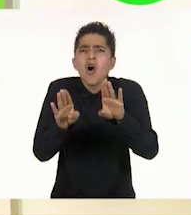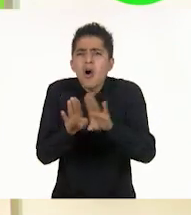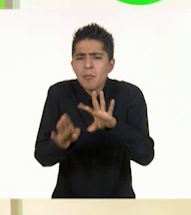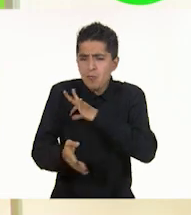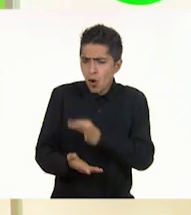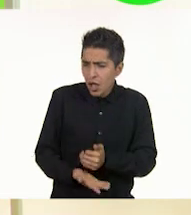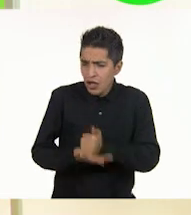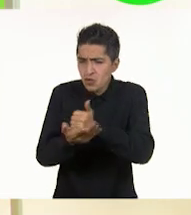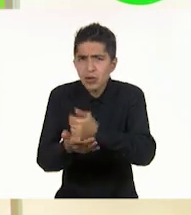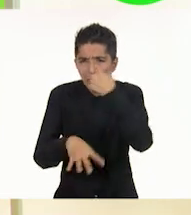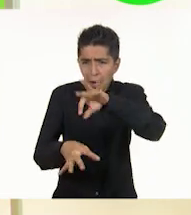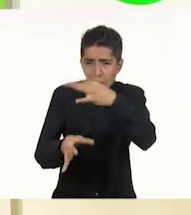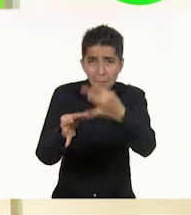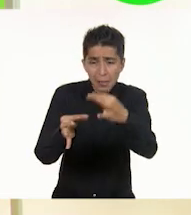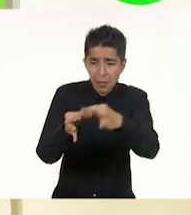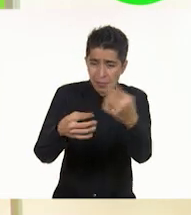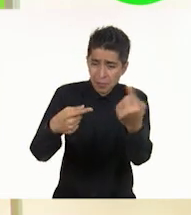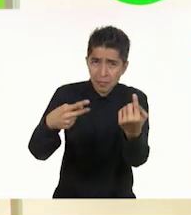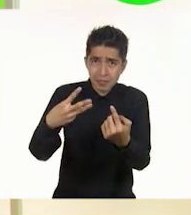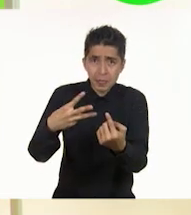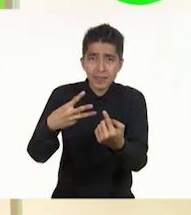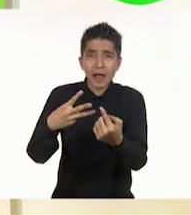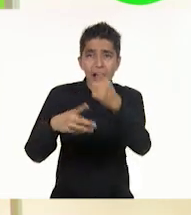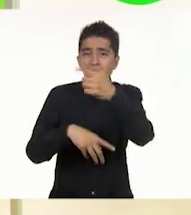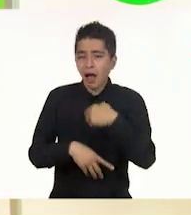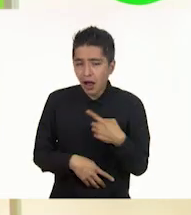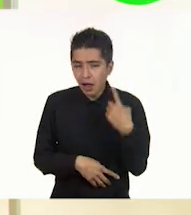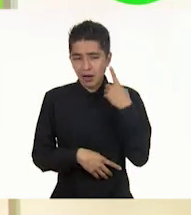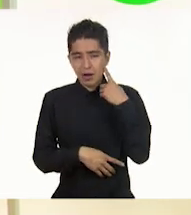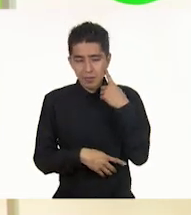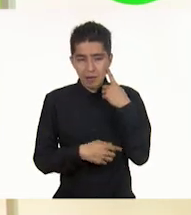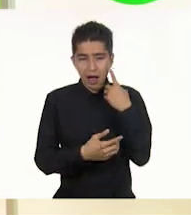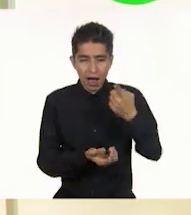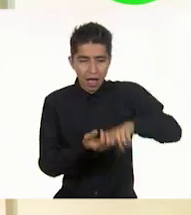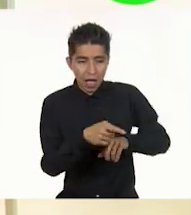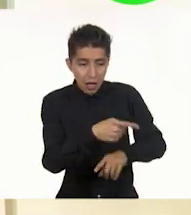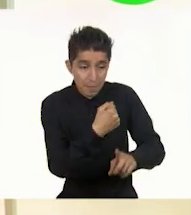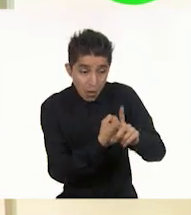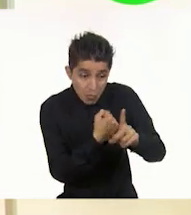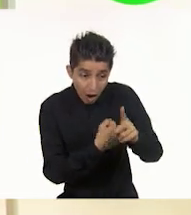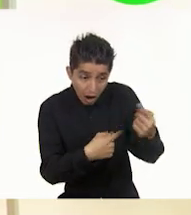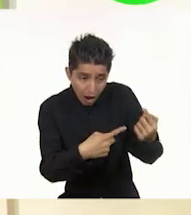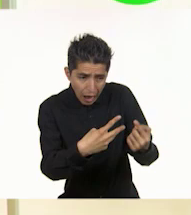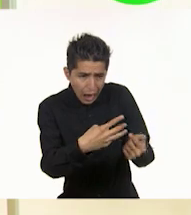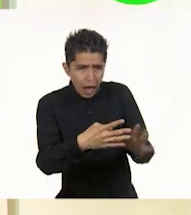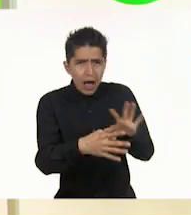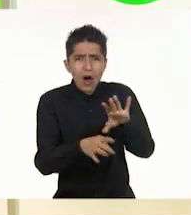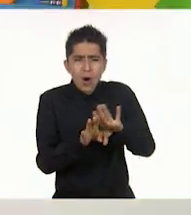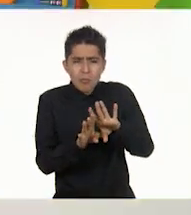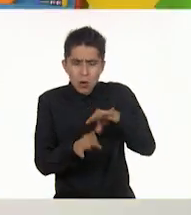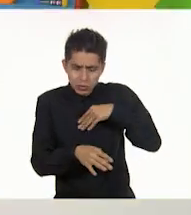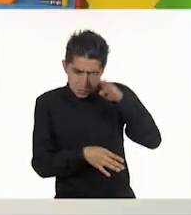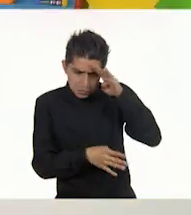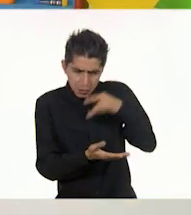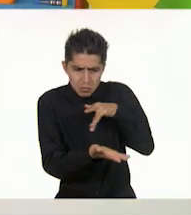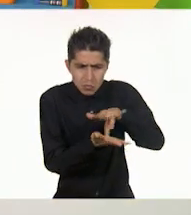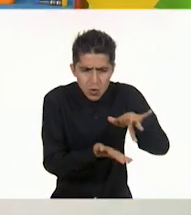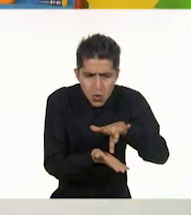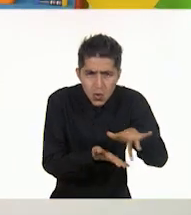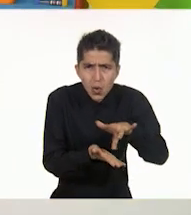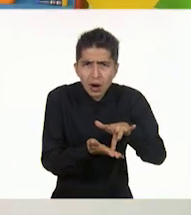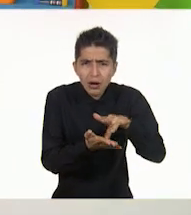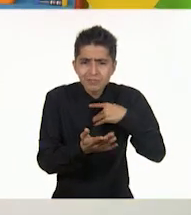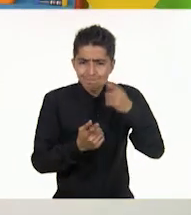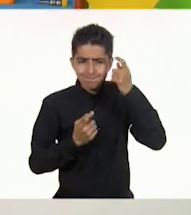ayudar a que se cumplan. Tenemos que escuchar a quienes tienen problemas y ver cómo podemos apoyarlos. Nuestro lenguaje